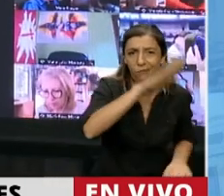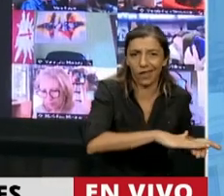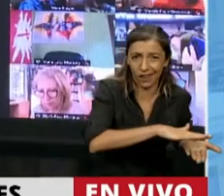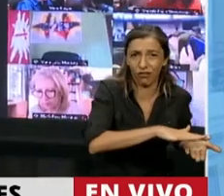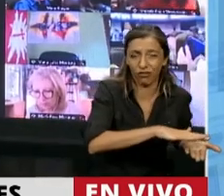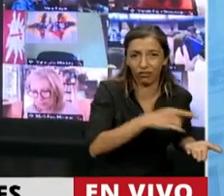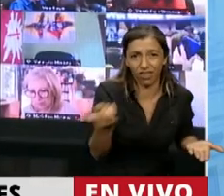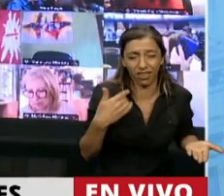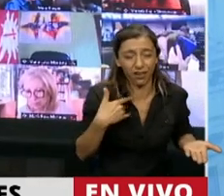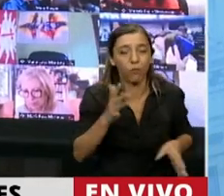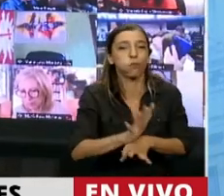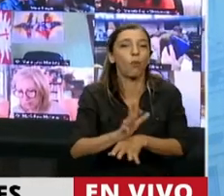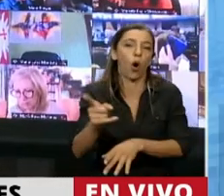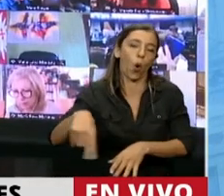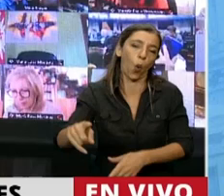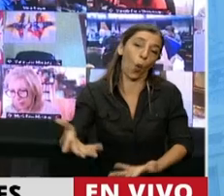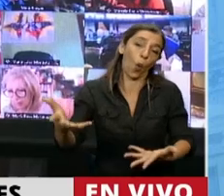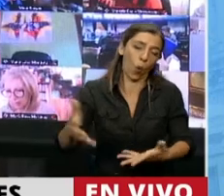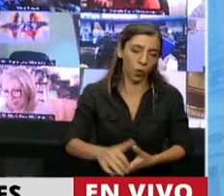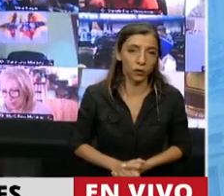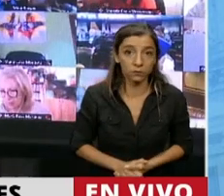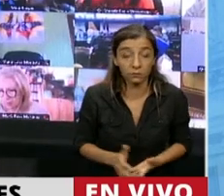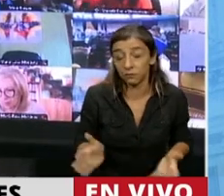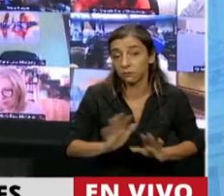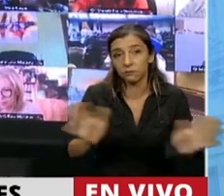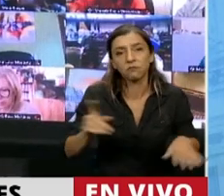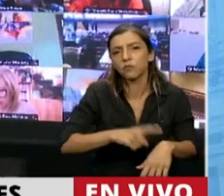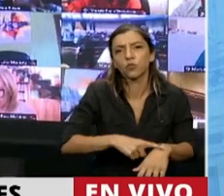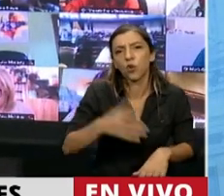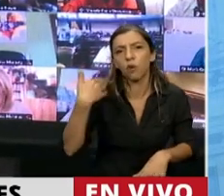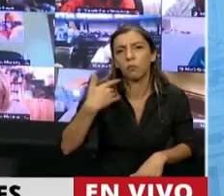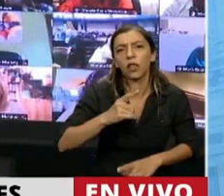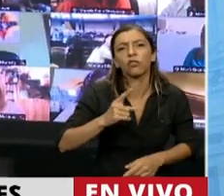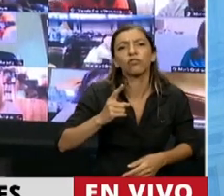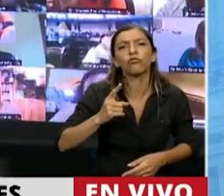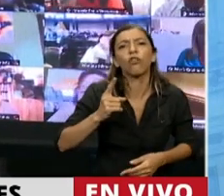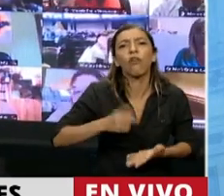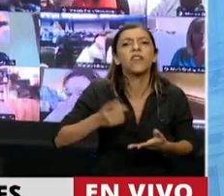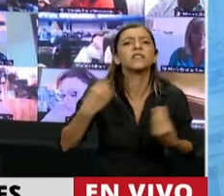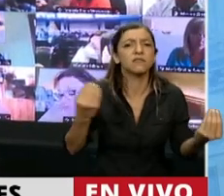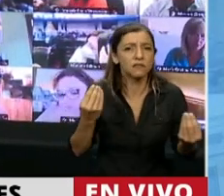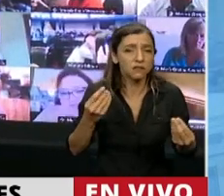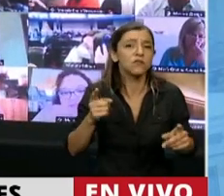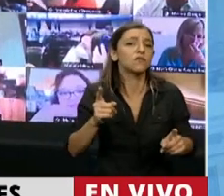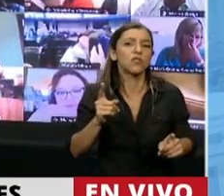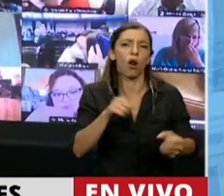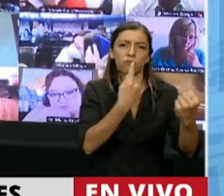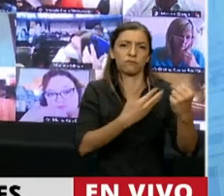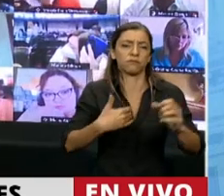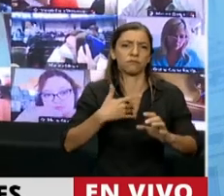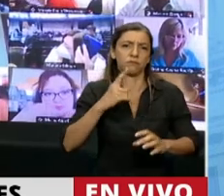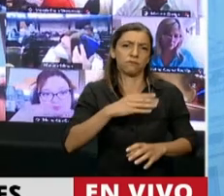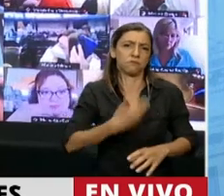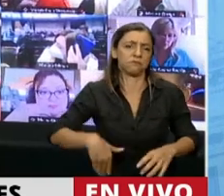fueran privilegiados, dijeron no, vamos a dar aumentos por decretos. Algo que además ahora hay un fallo de